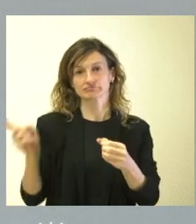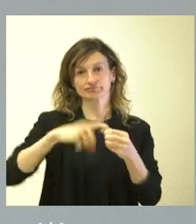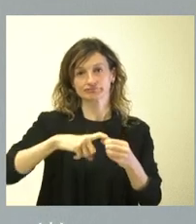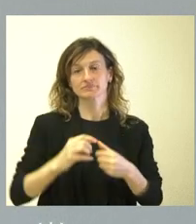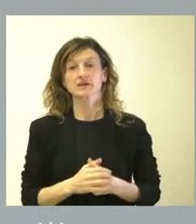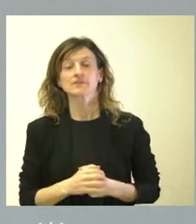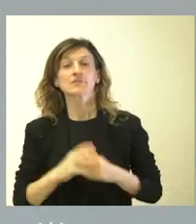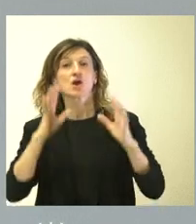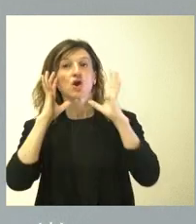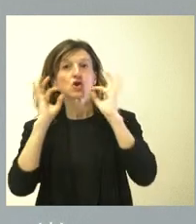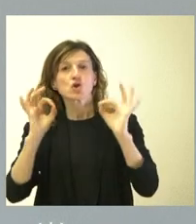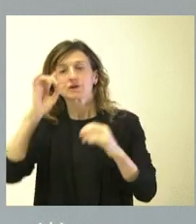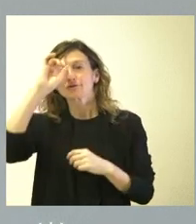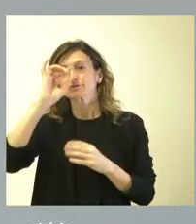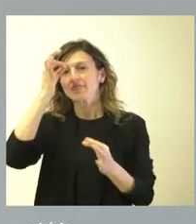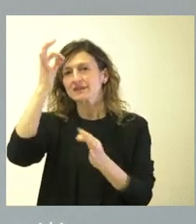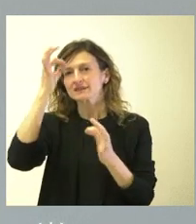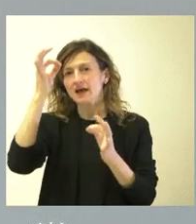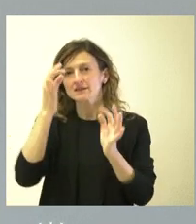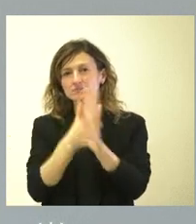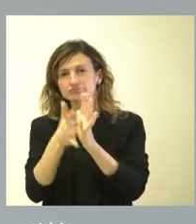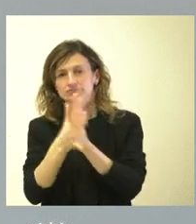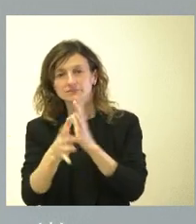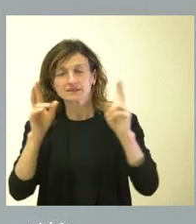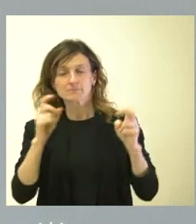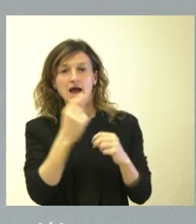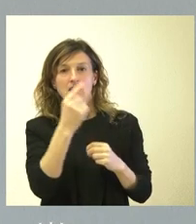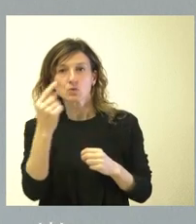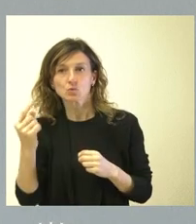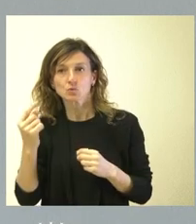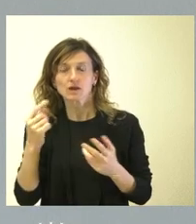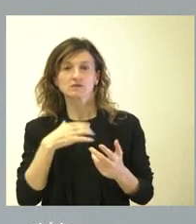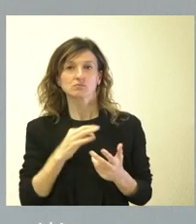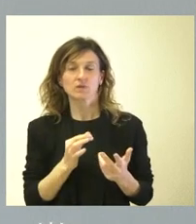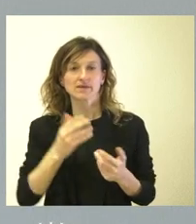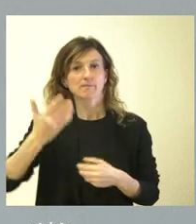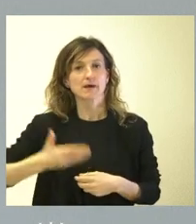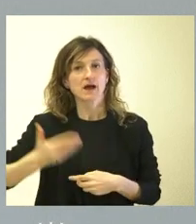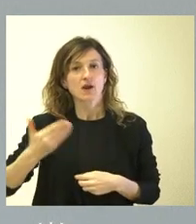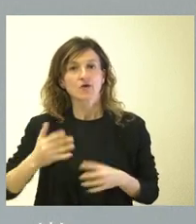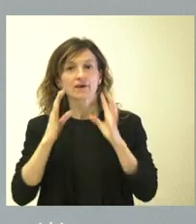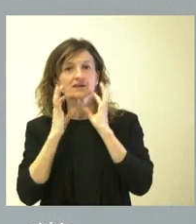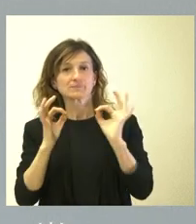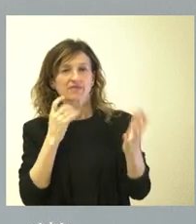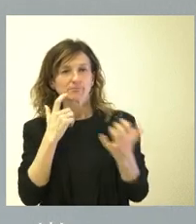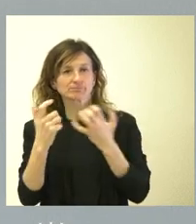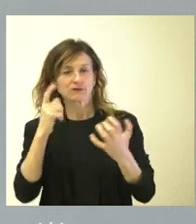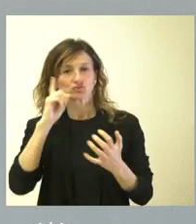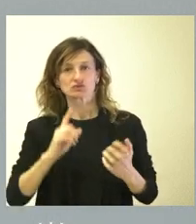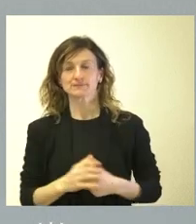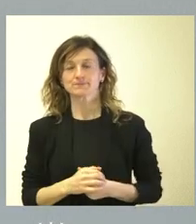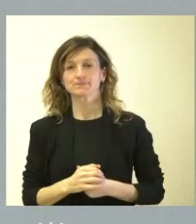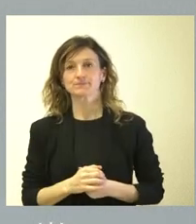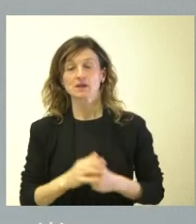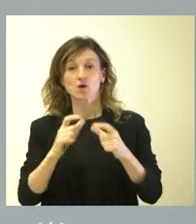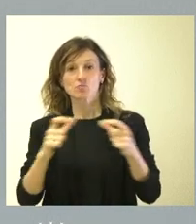lógicamente, no sé si hay un detalle específico de algunas de ellas que algunas pues tienen un valor especialmente apreciable. El bueno